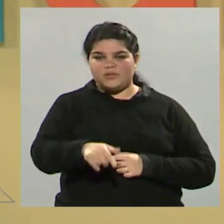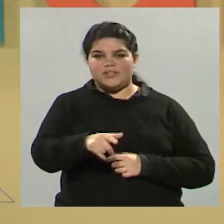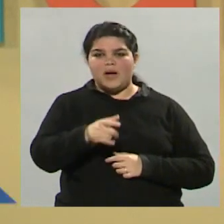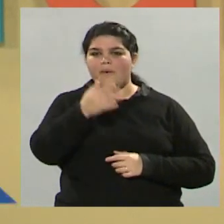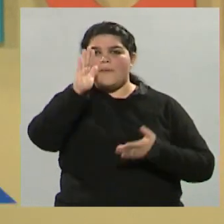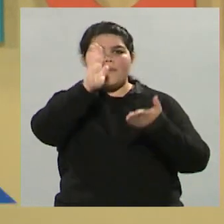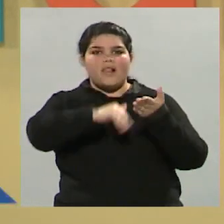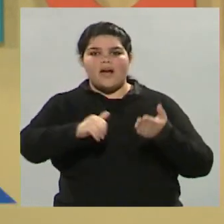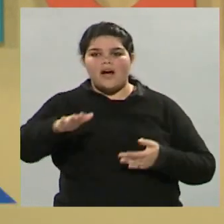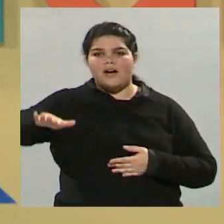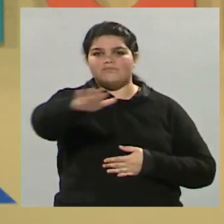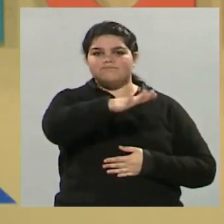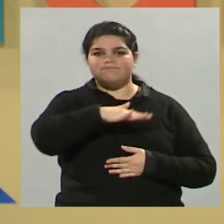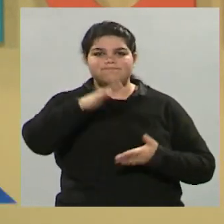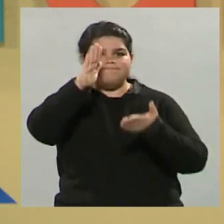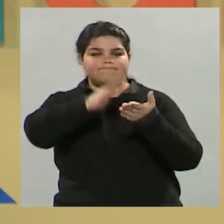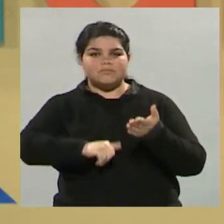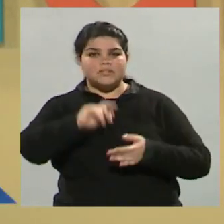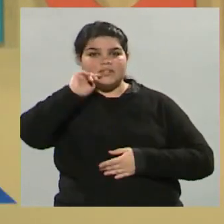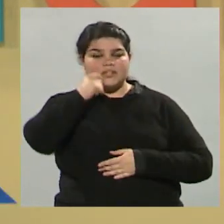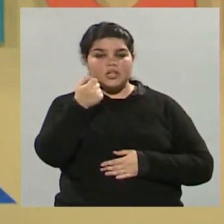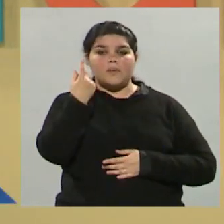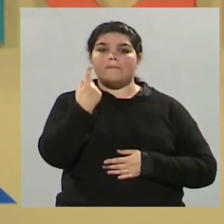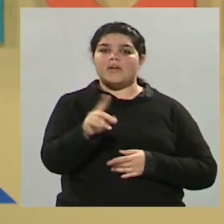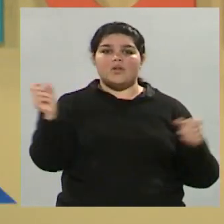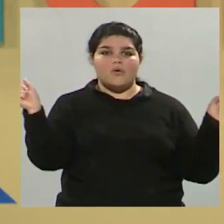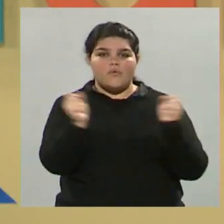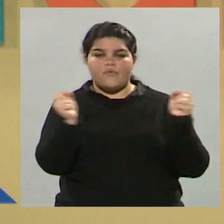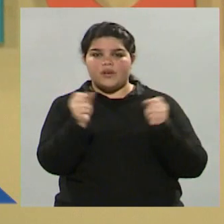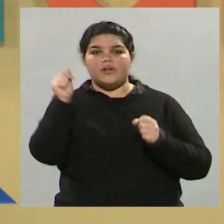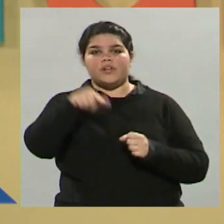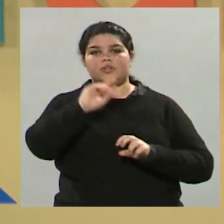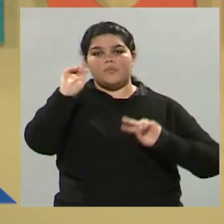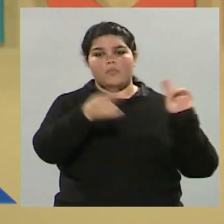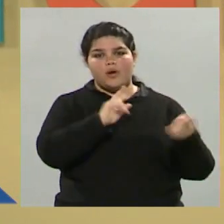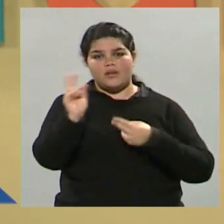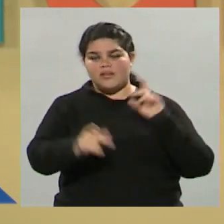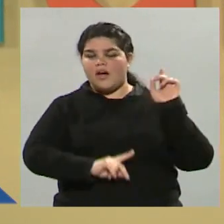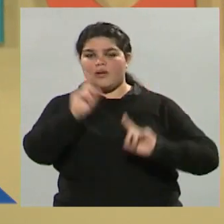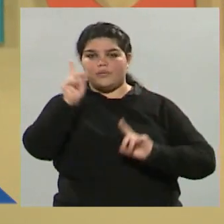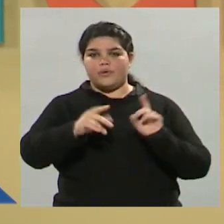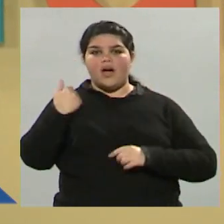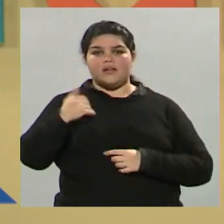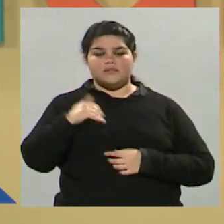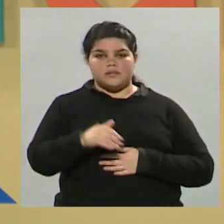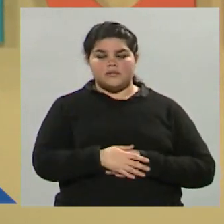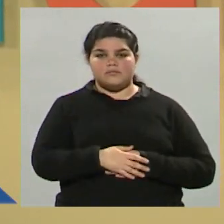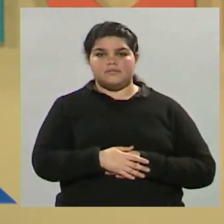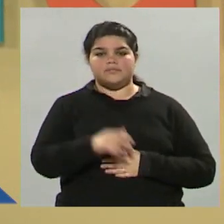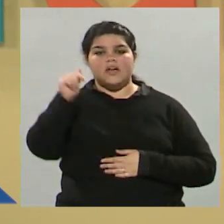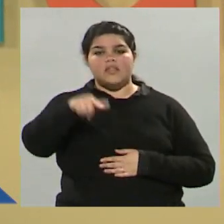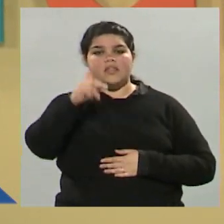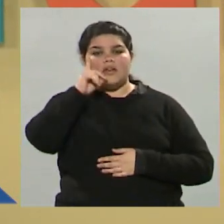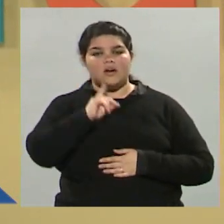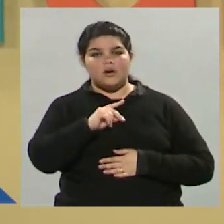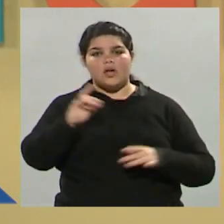blanco, pero lamentablemente esta ola de frío trajo muertes en la República Argentina. Hoy los medios de comunicación